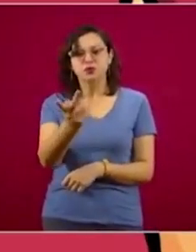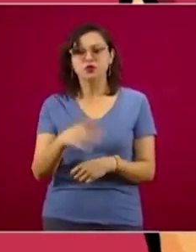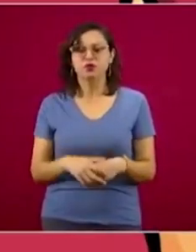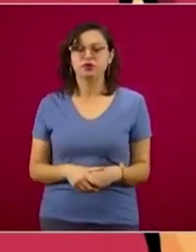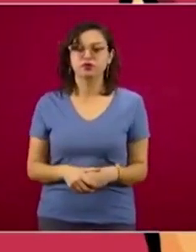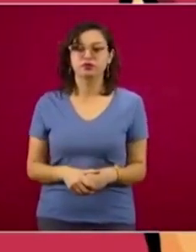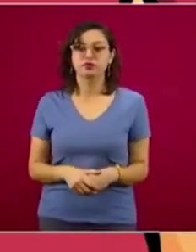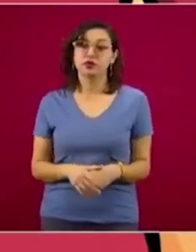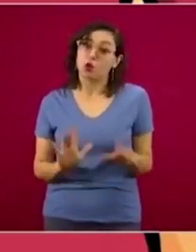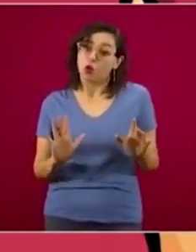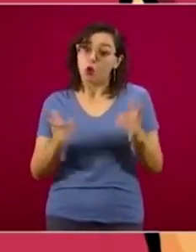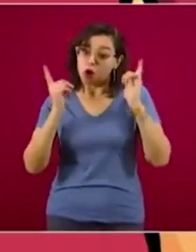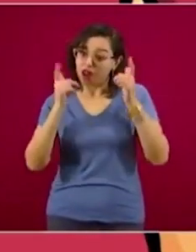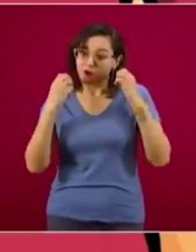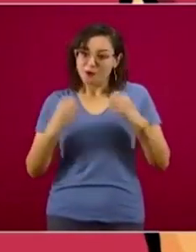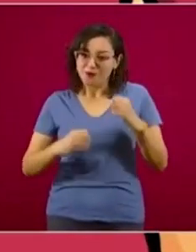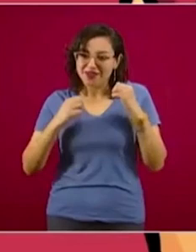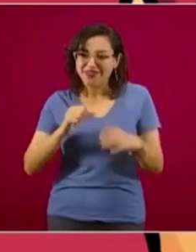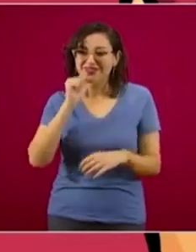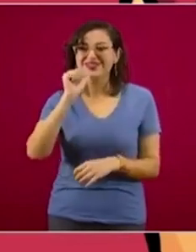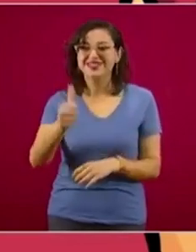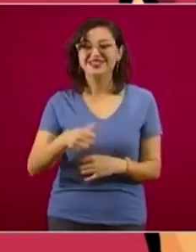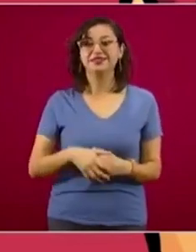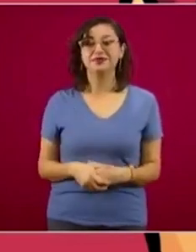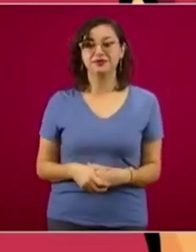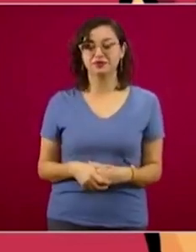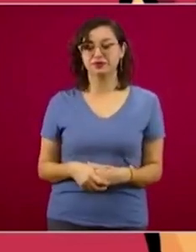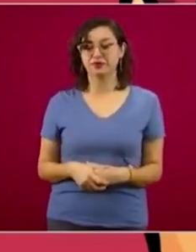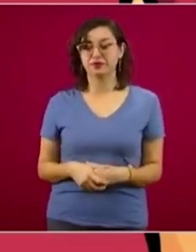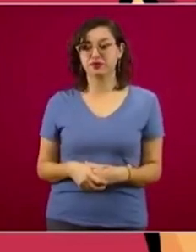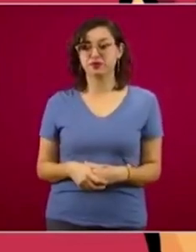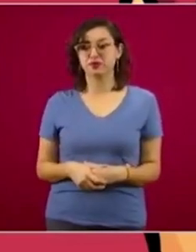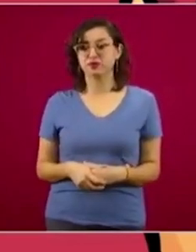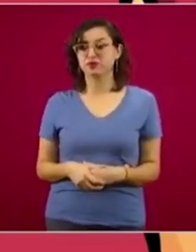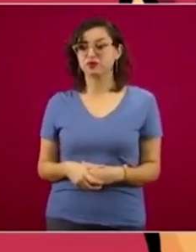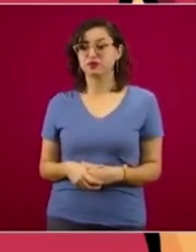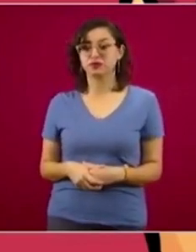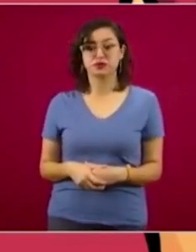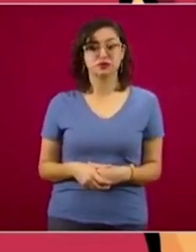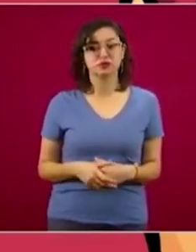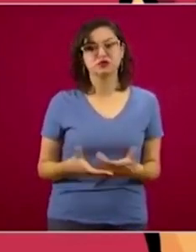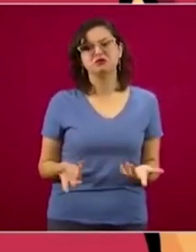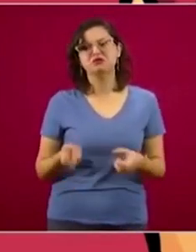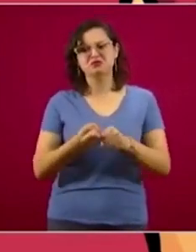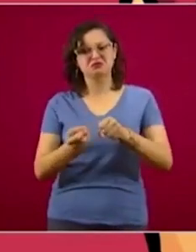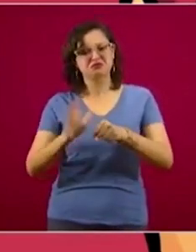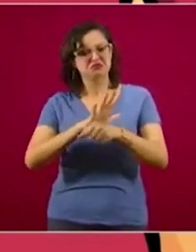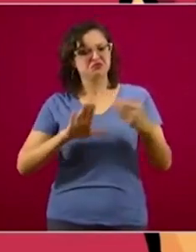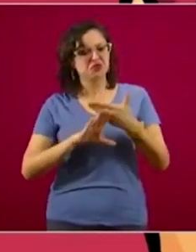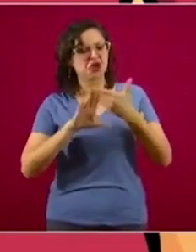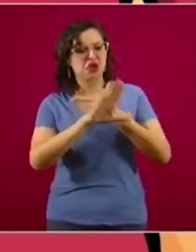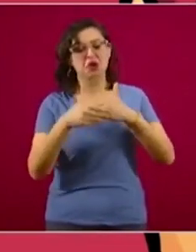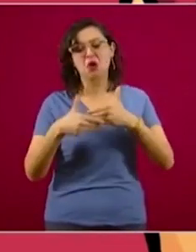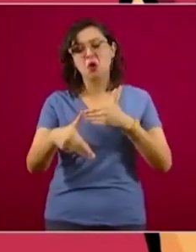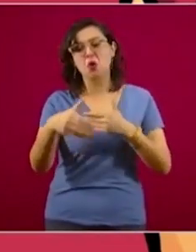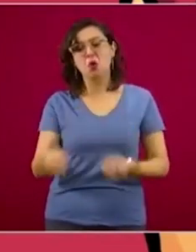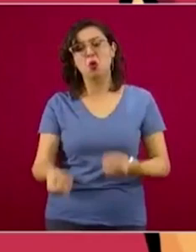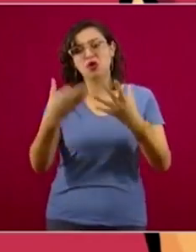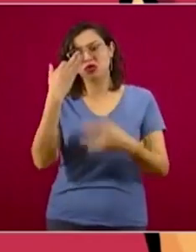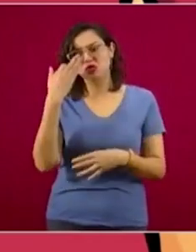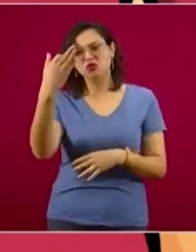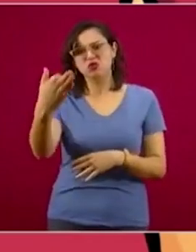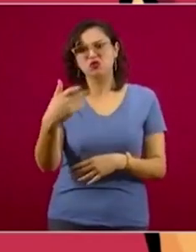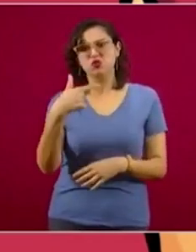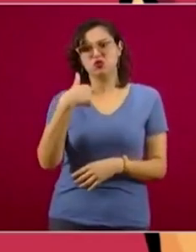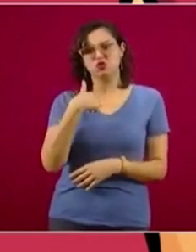me estoy ocupado. ¿El coronavirus se va a resolver en cuánto tiempo? Es que yo espero que